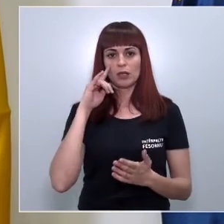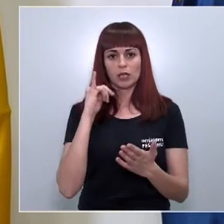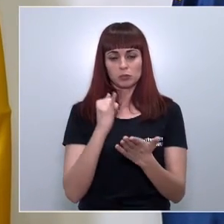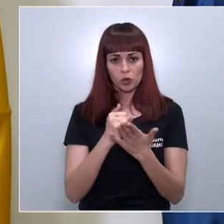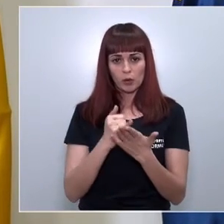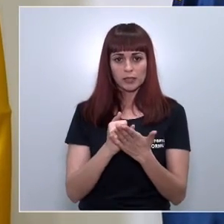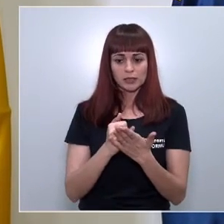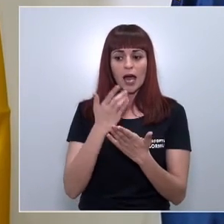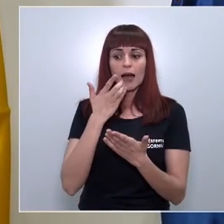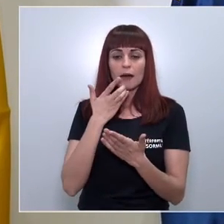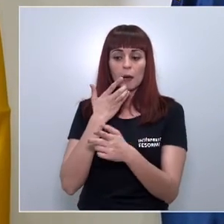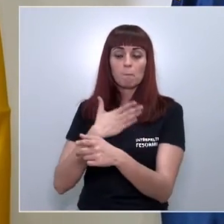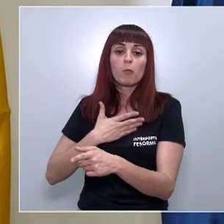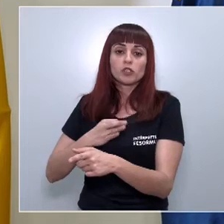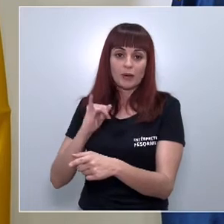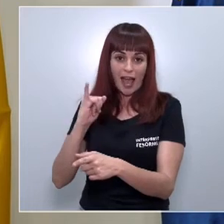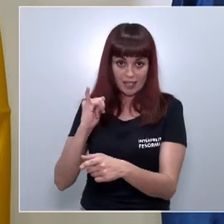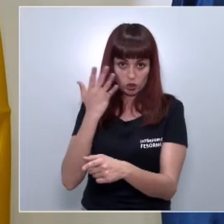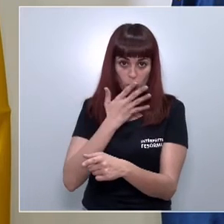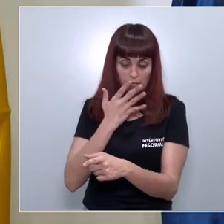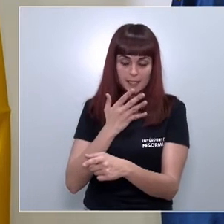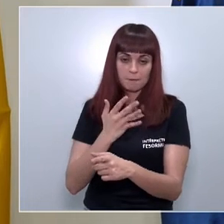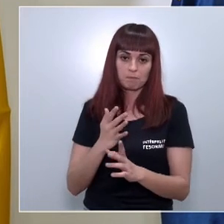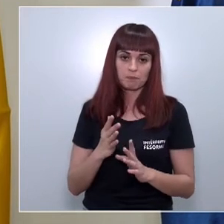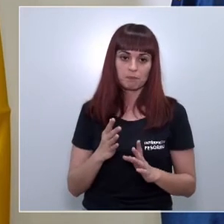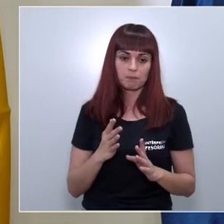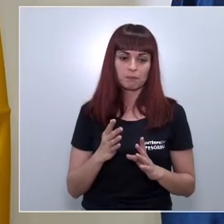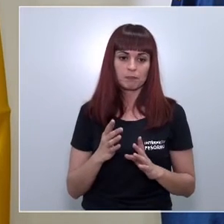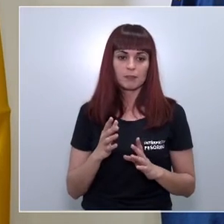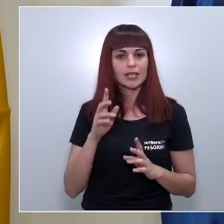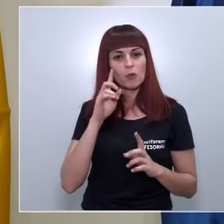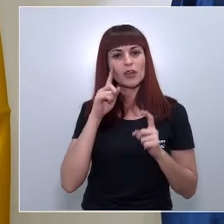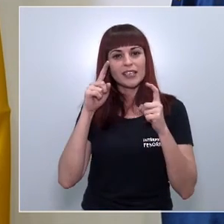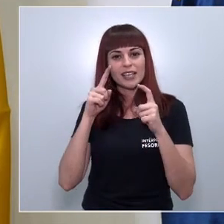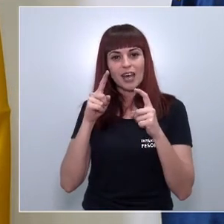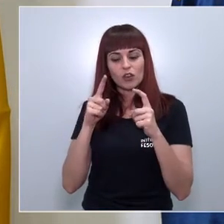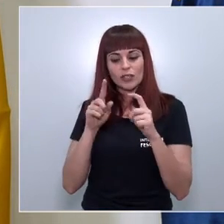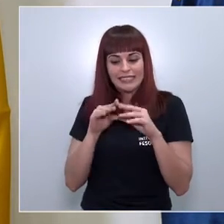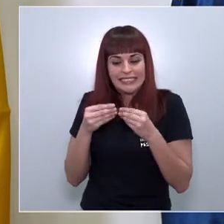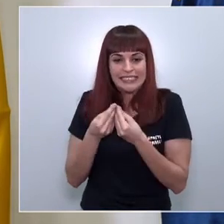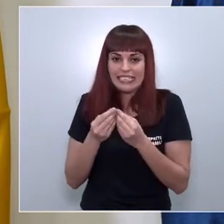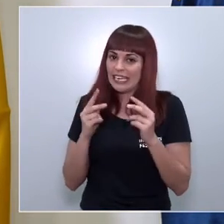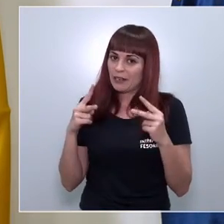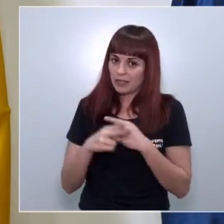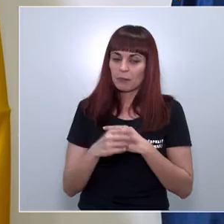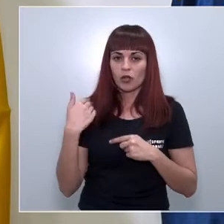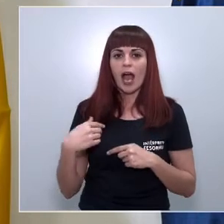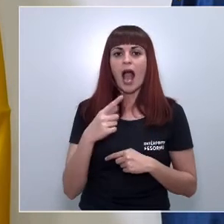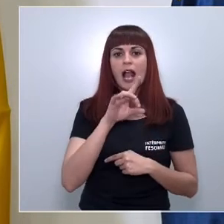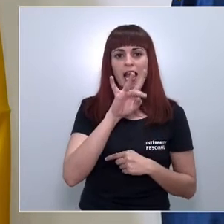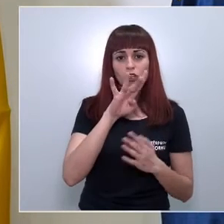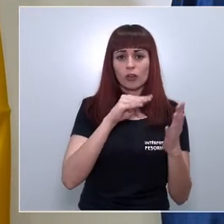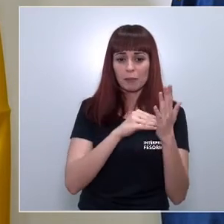posibles se están haciendo ya lo que pasa es que vamos evitamos en principio que hayan aglomeraciones y están haciendo poco a poco ya hemos ya más de 14.400 test hechos